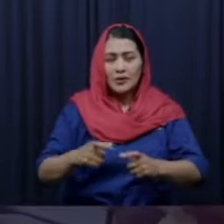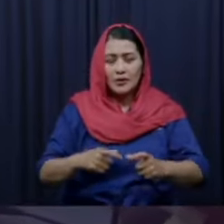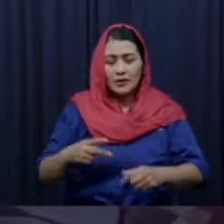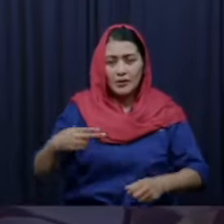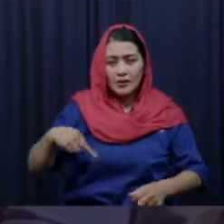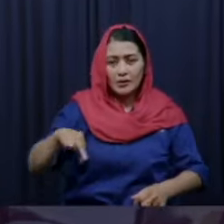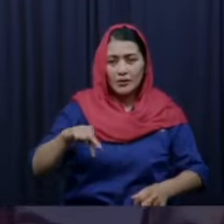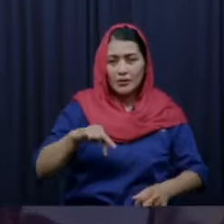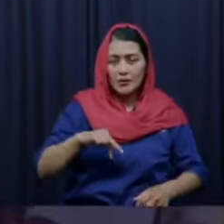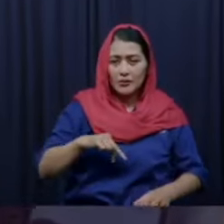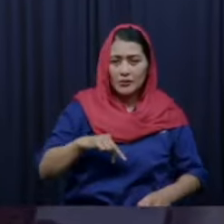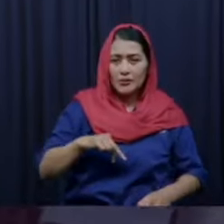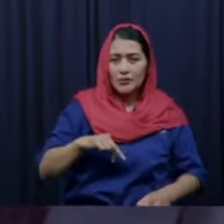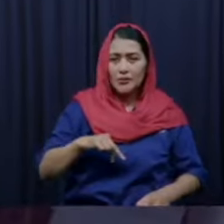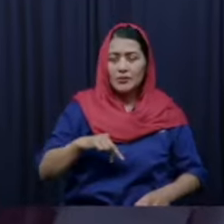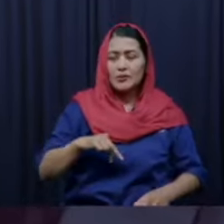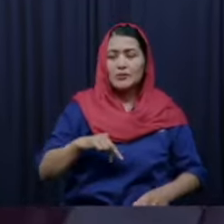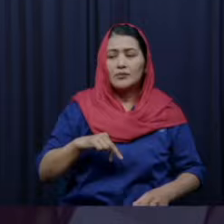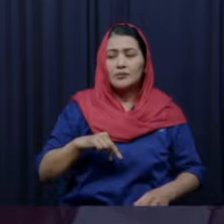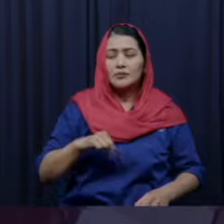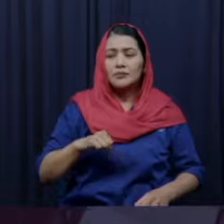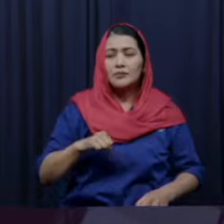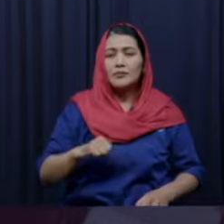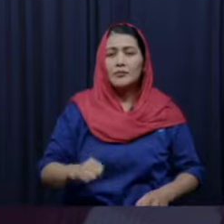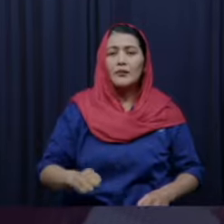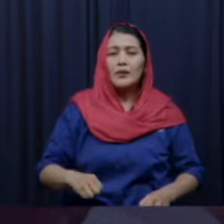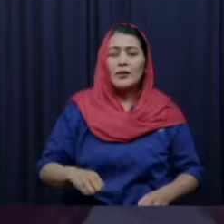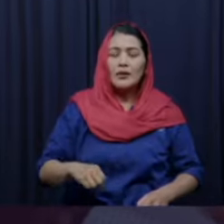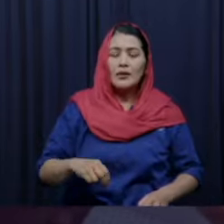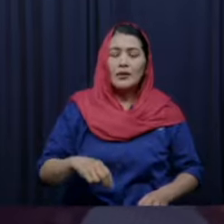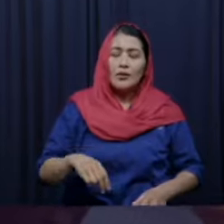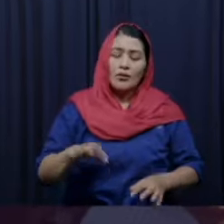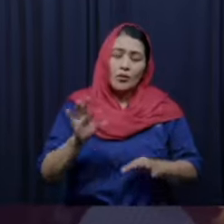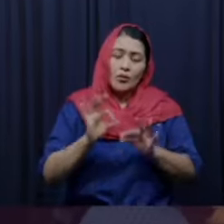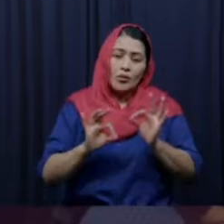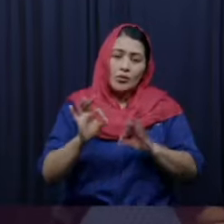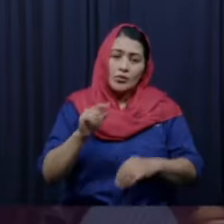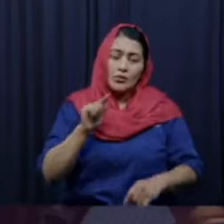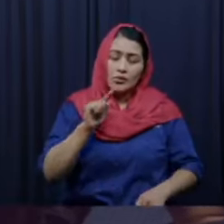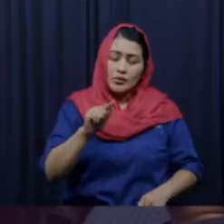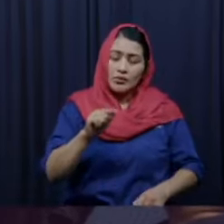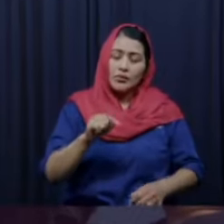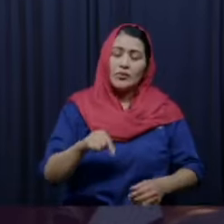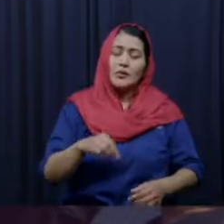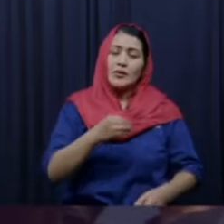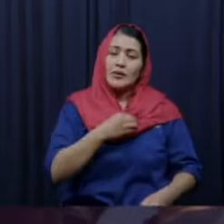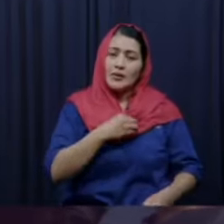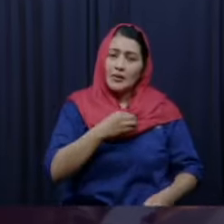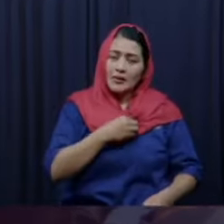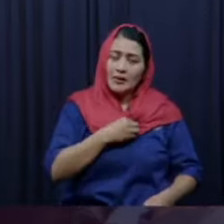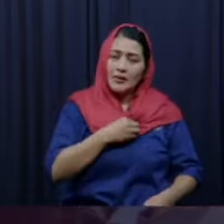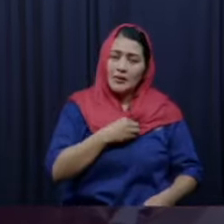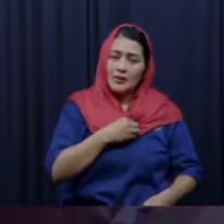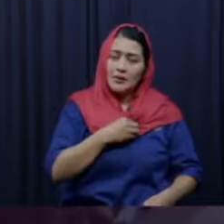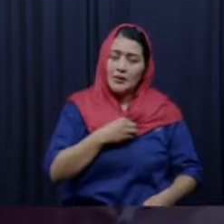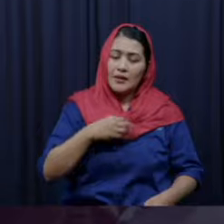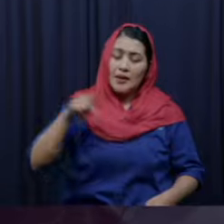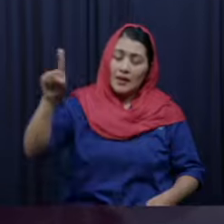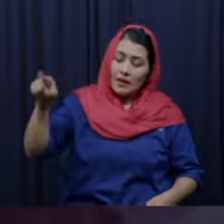manifestada en este lugar te agradecemos Señor por cada uno de ellos Señor que han decidido hoy